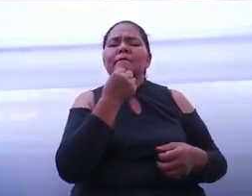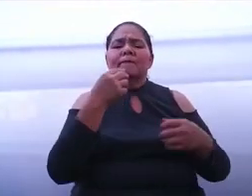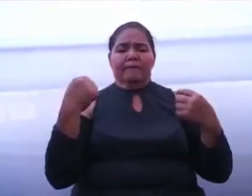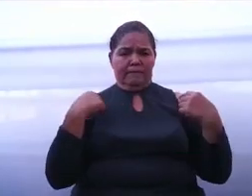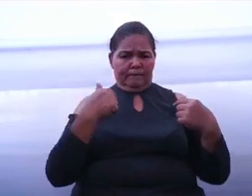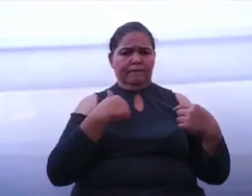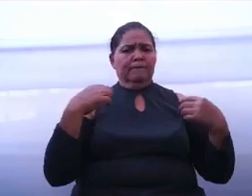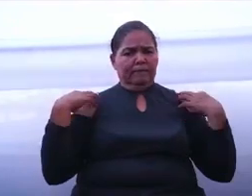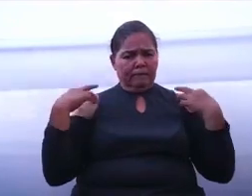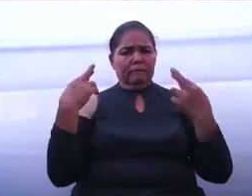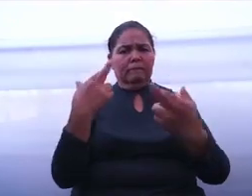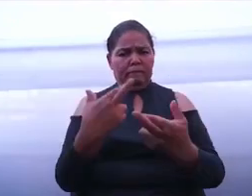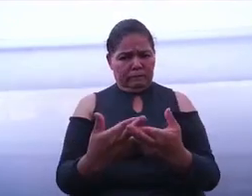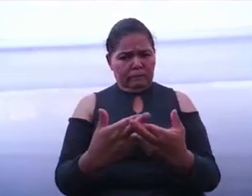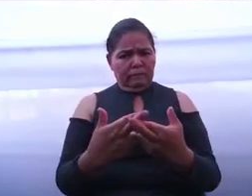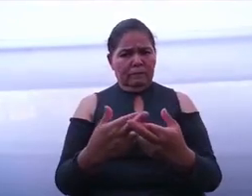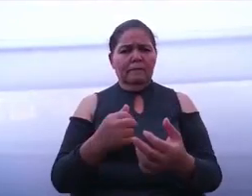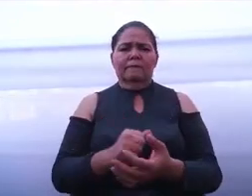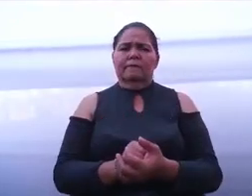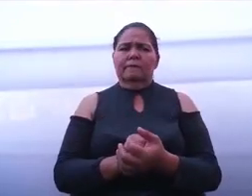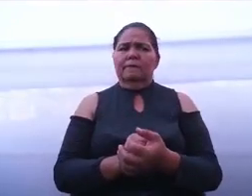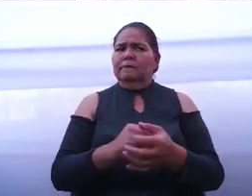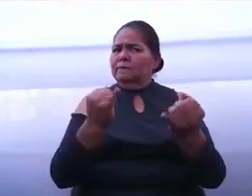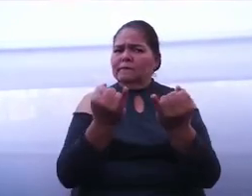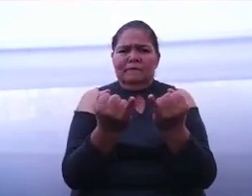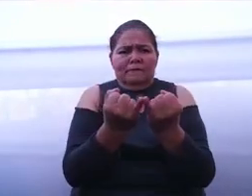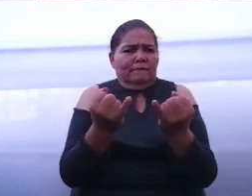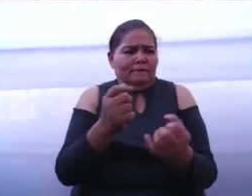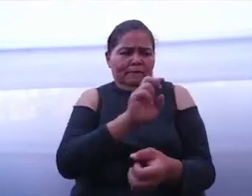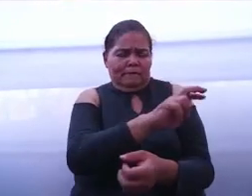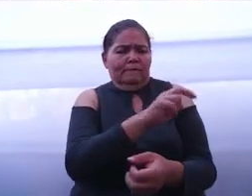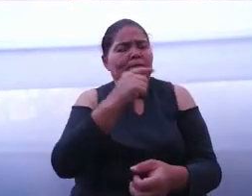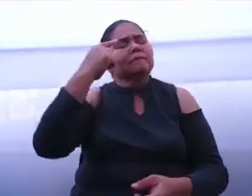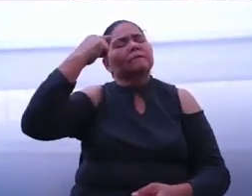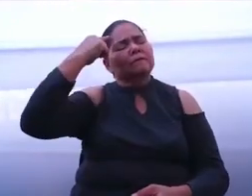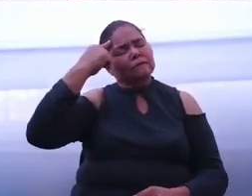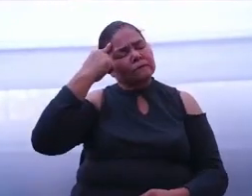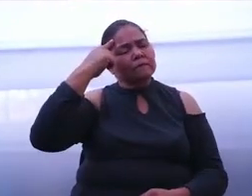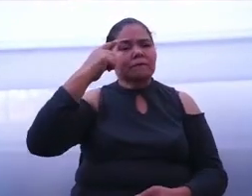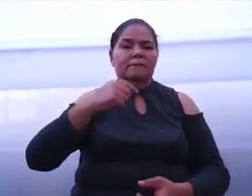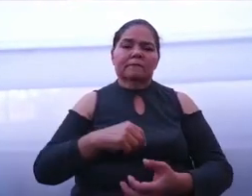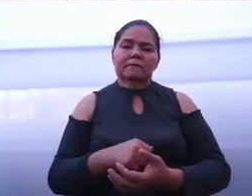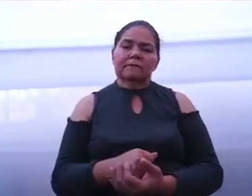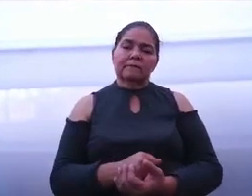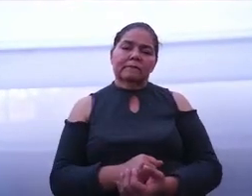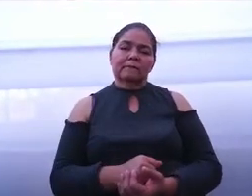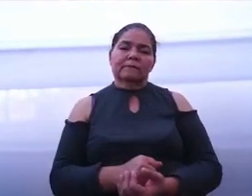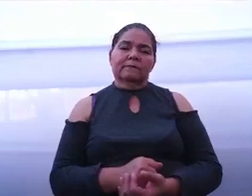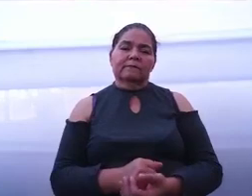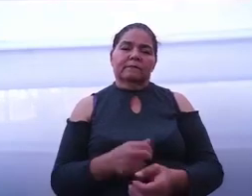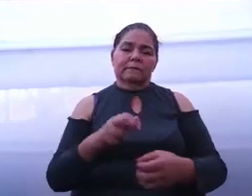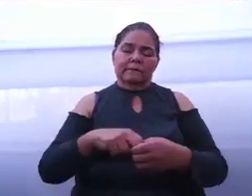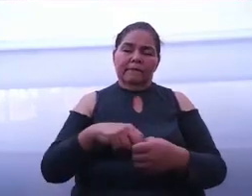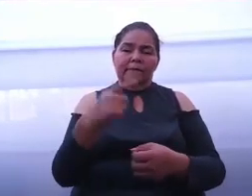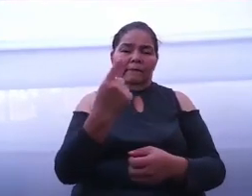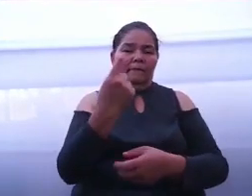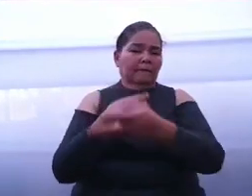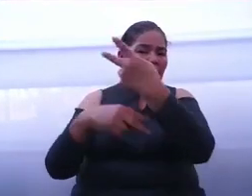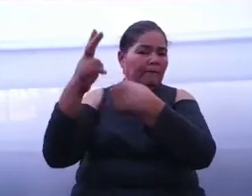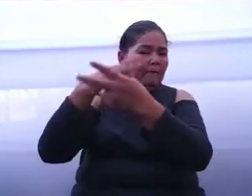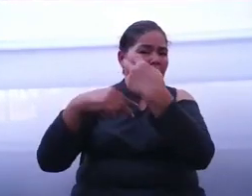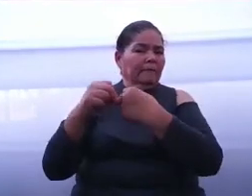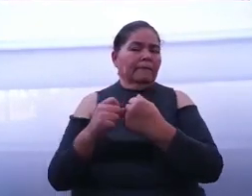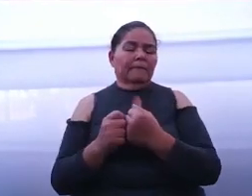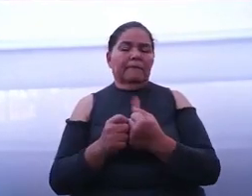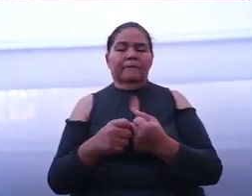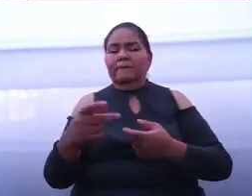verdadero sentido de pensar en el mañana, en lo que viene y de